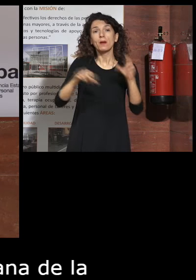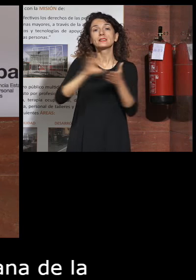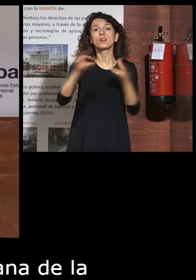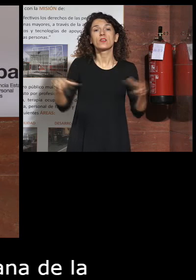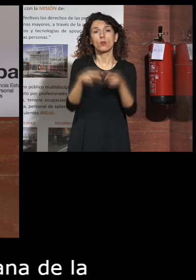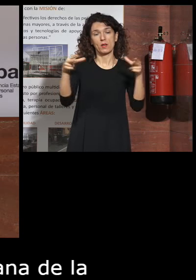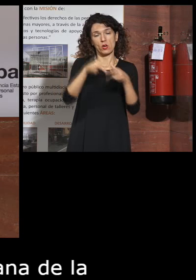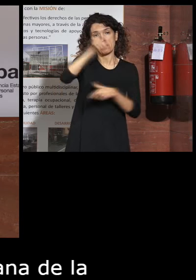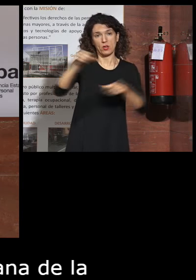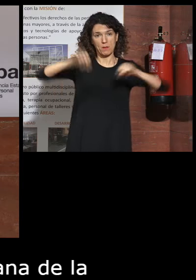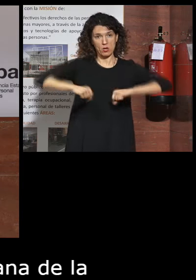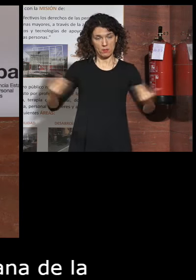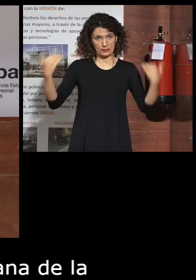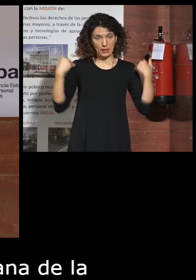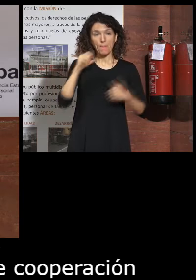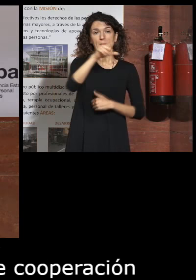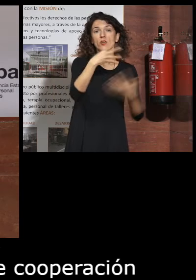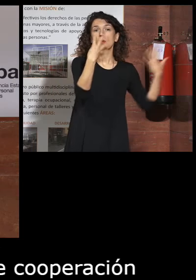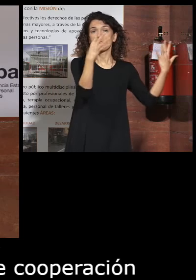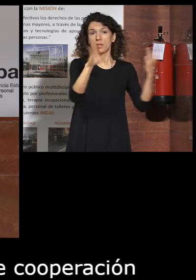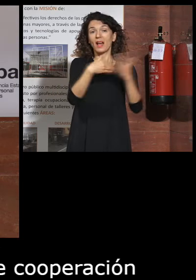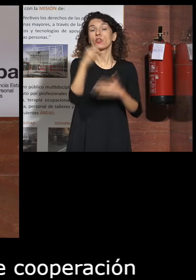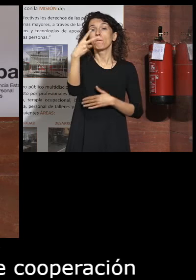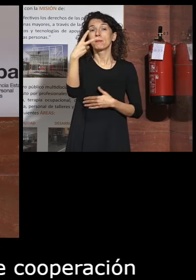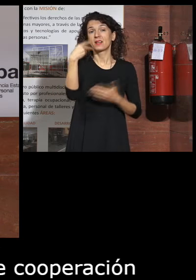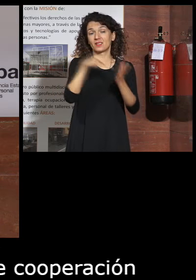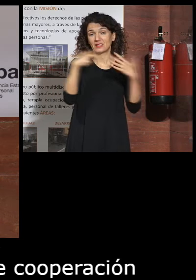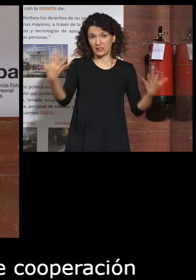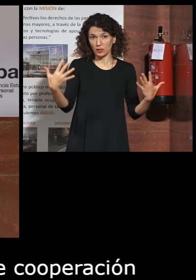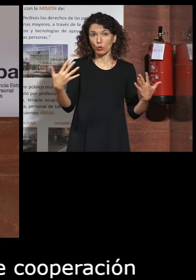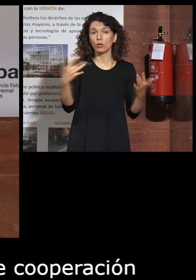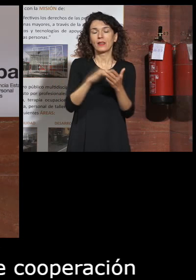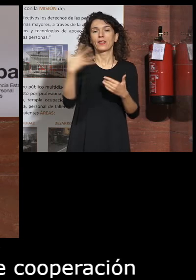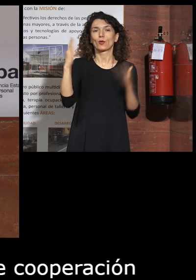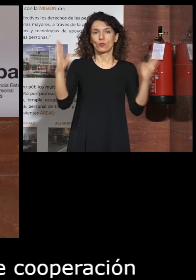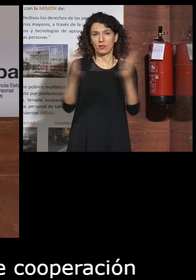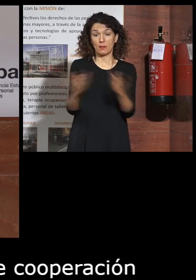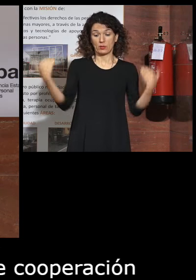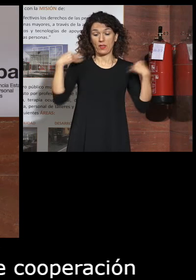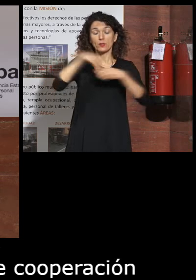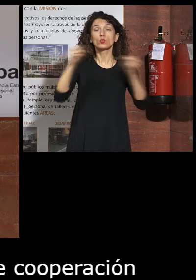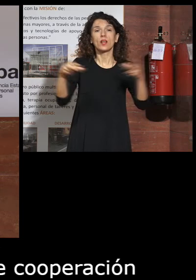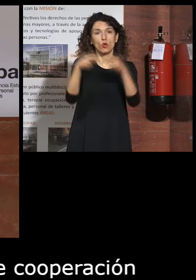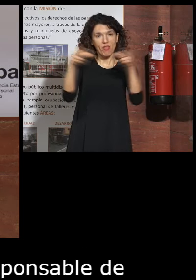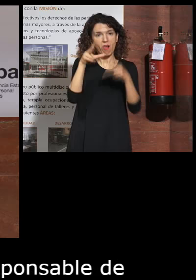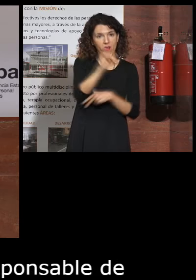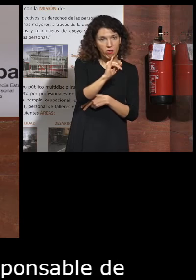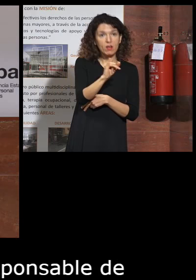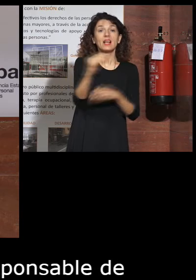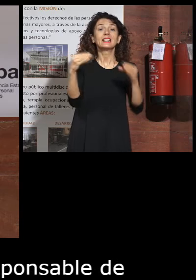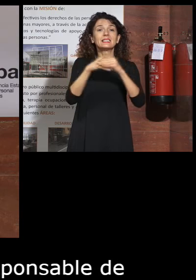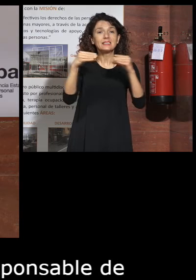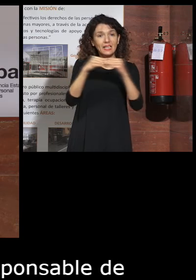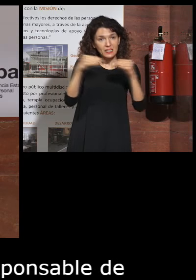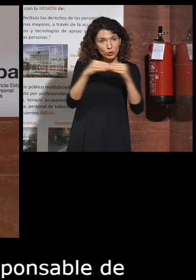y adultos mayores entre 1990 y 2005 ostentó diferentes responsabilidades en la seguridad social en el inserso